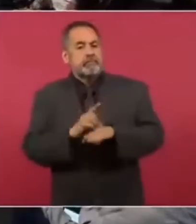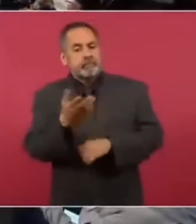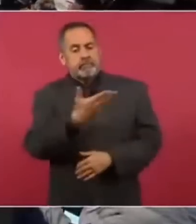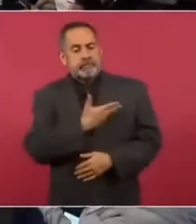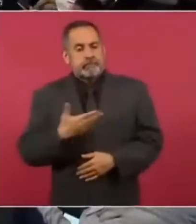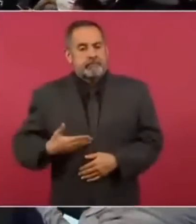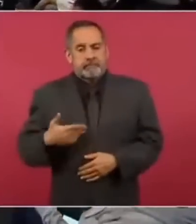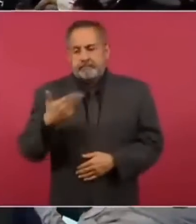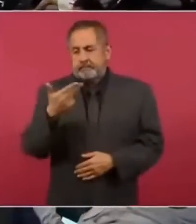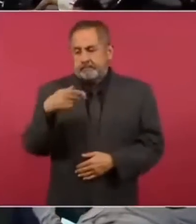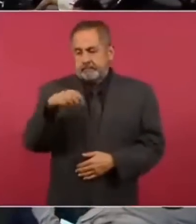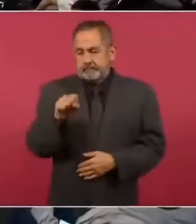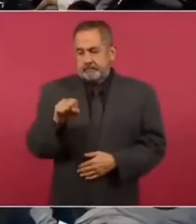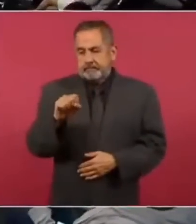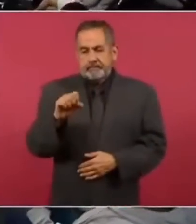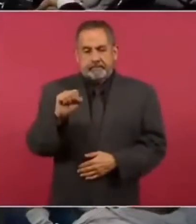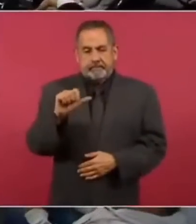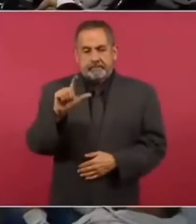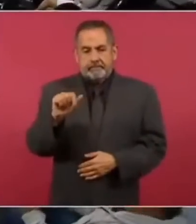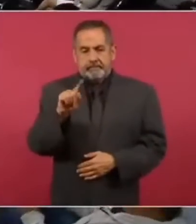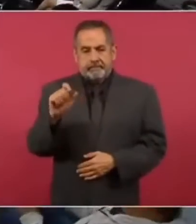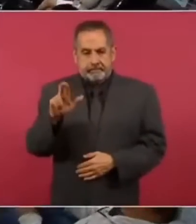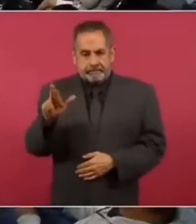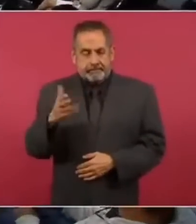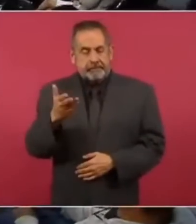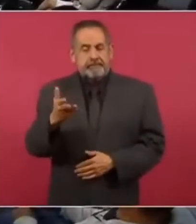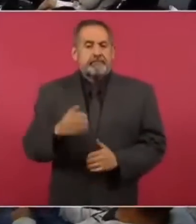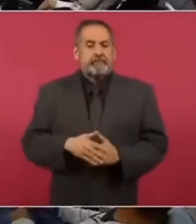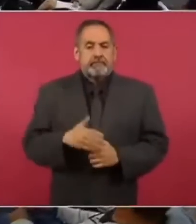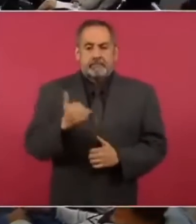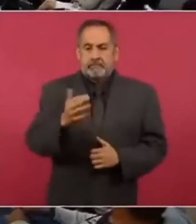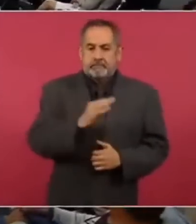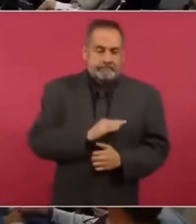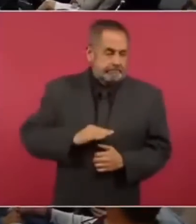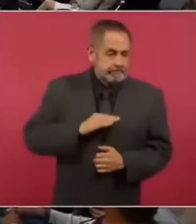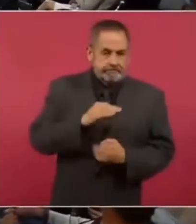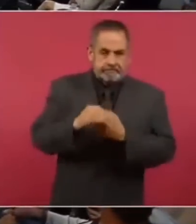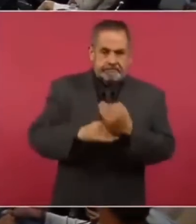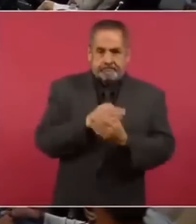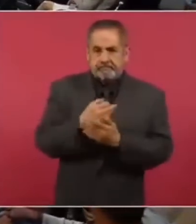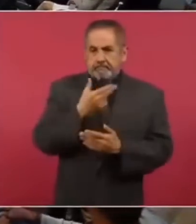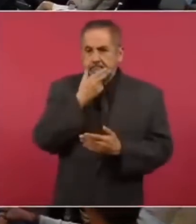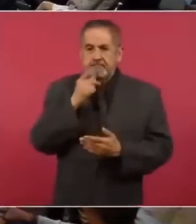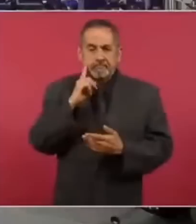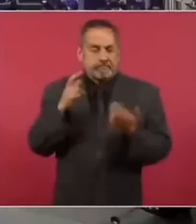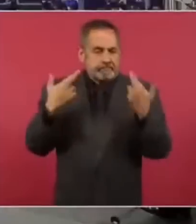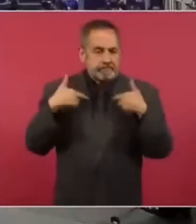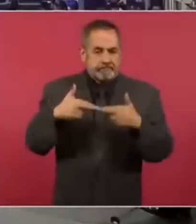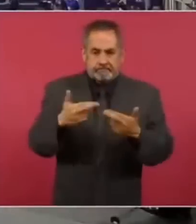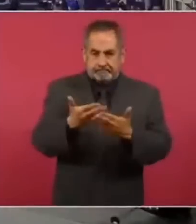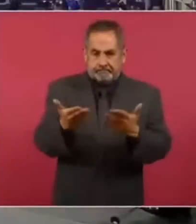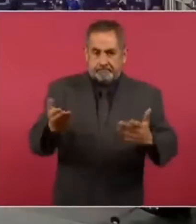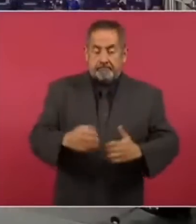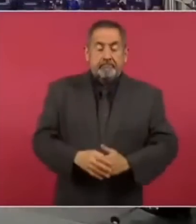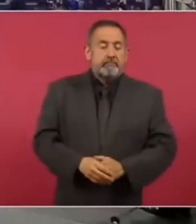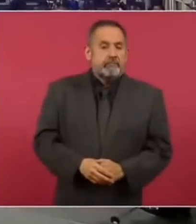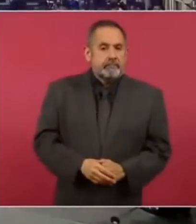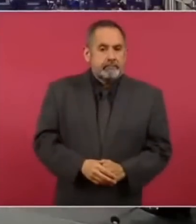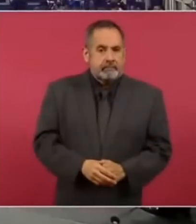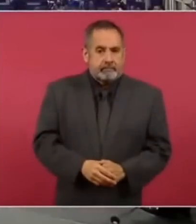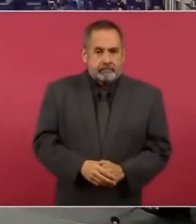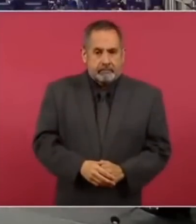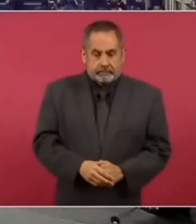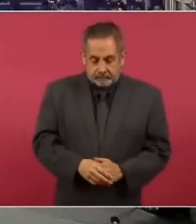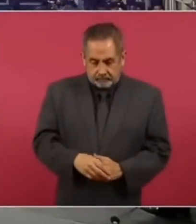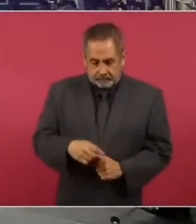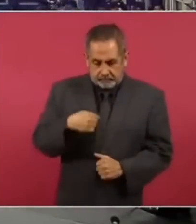Han Salazar de Noticiero en Redes y bueno, pues feliz días a los profesores, a las profesoras. Mire, yo